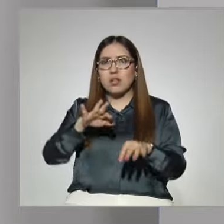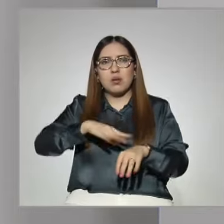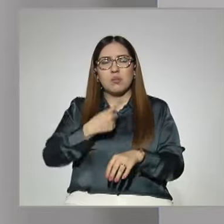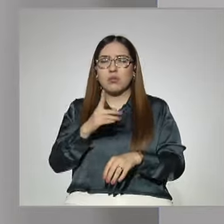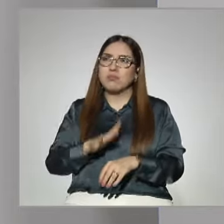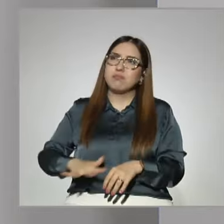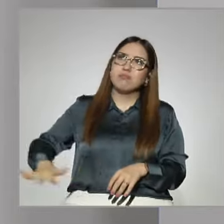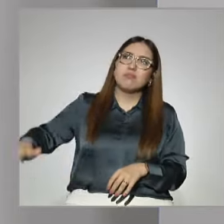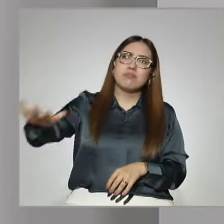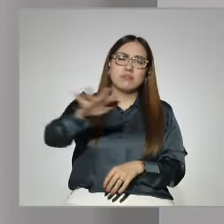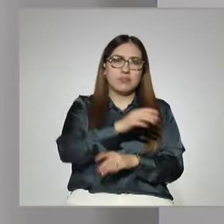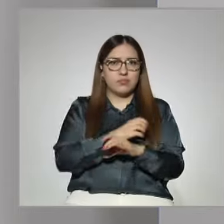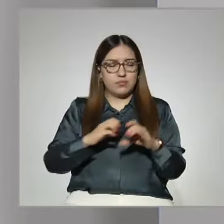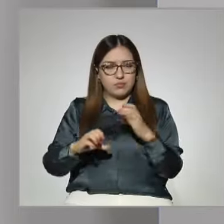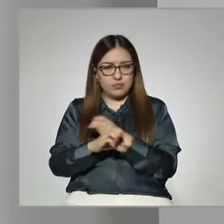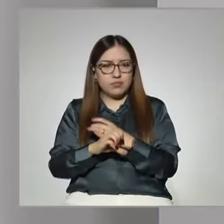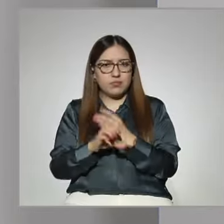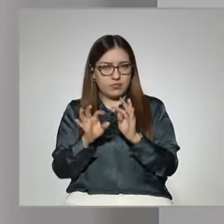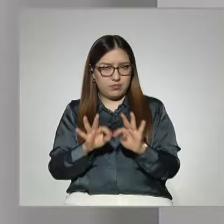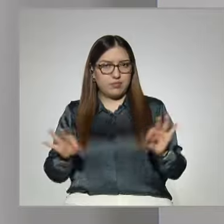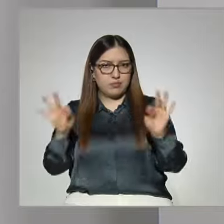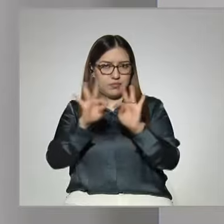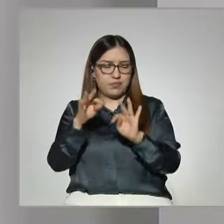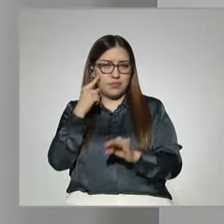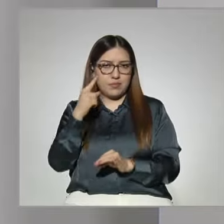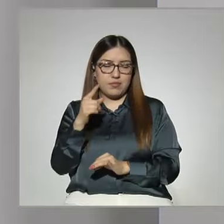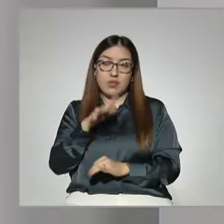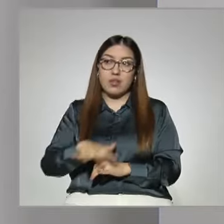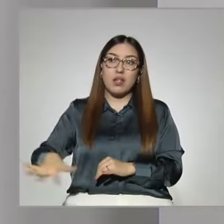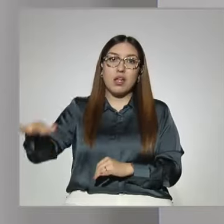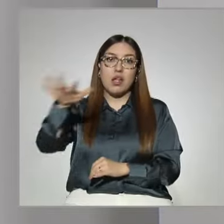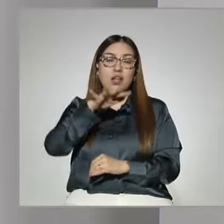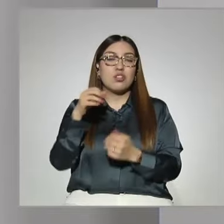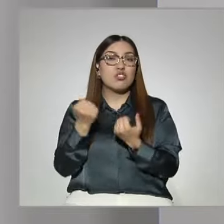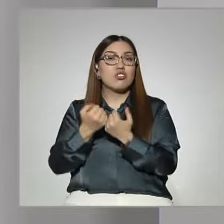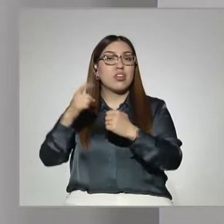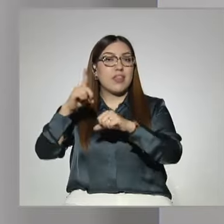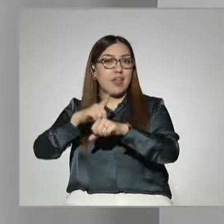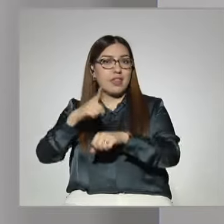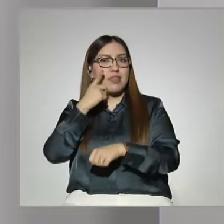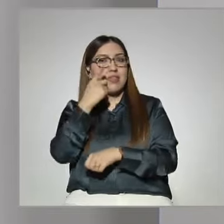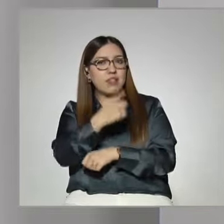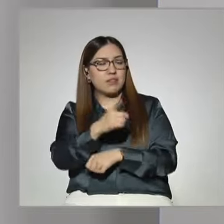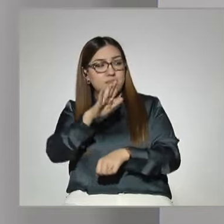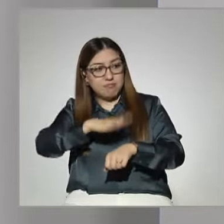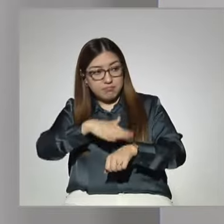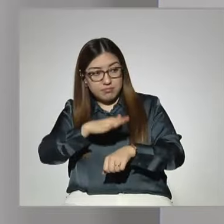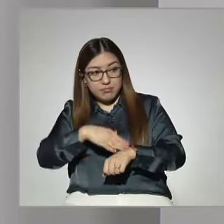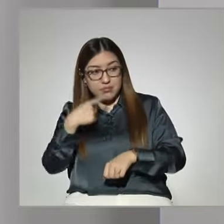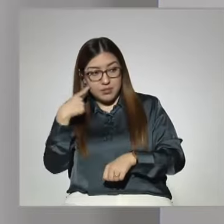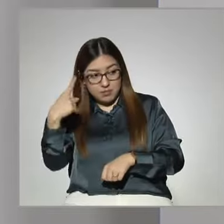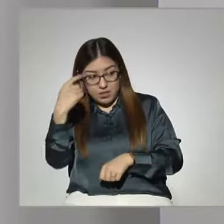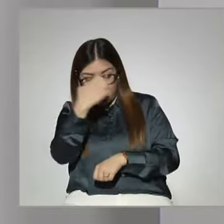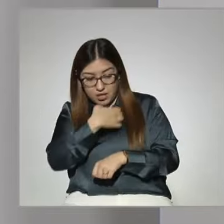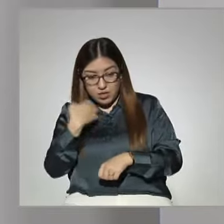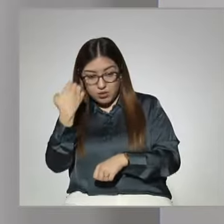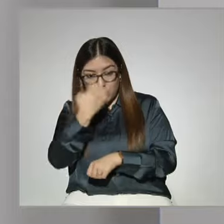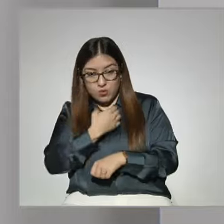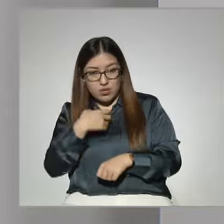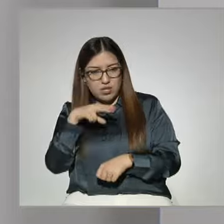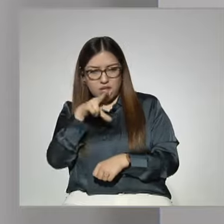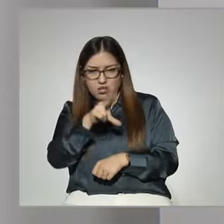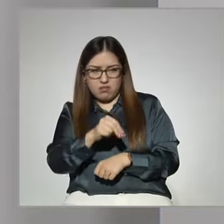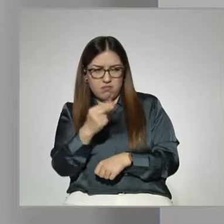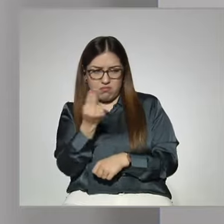mucho que ver. O sea, si nuestra sociedad nos está dando el mensaje de que no es la escuela el medio para tener